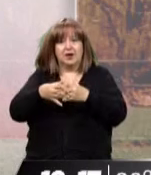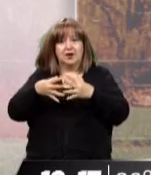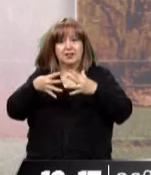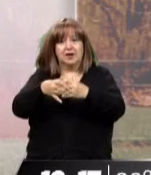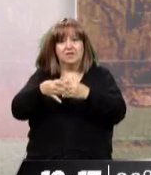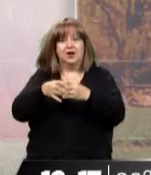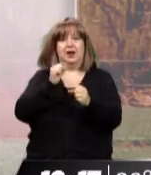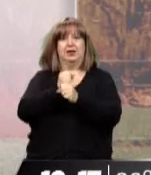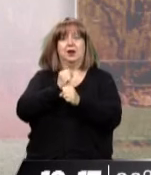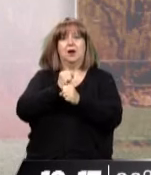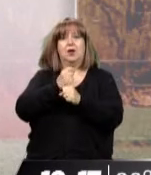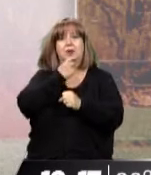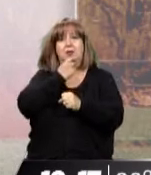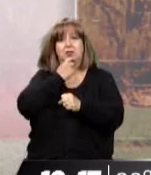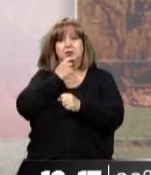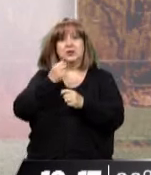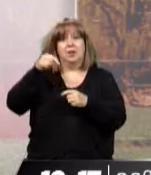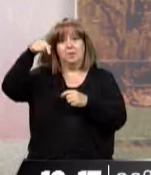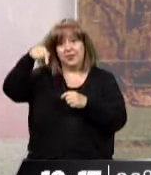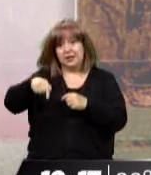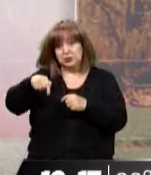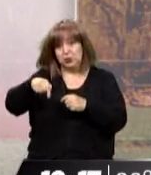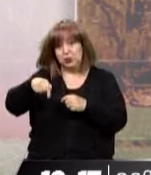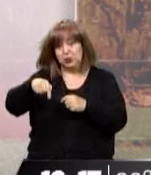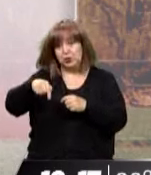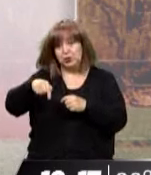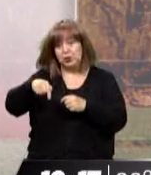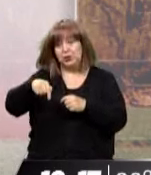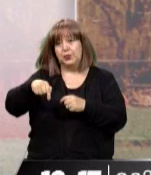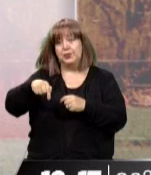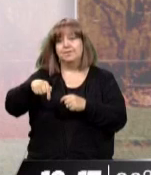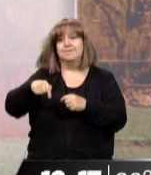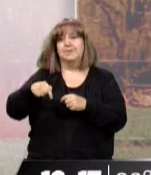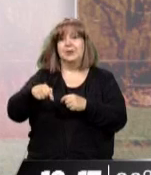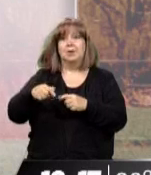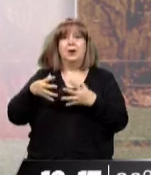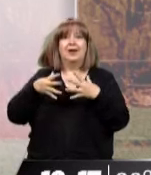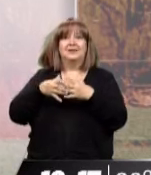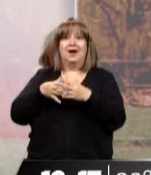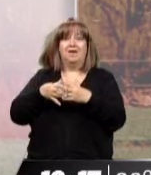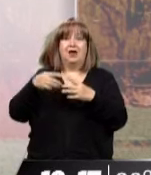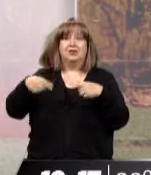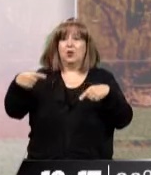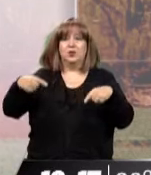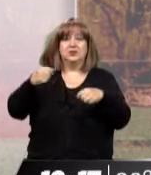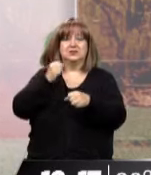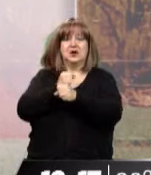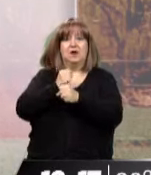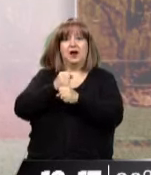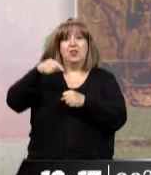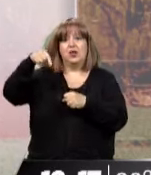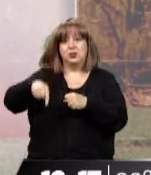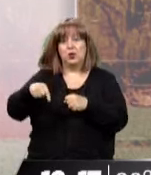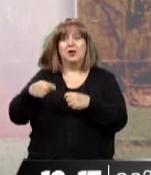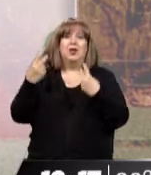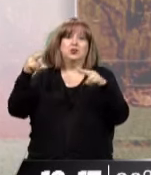inversiones proyectado para el sur. Bueno, esa zona, además de tener pozos petroleros, tiene además potencial